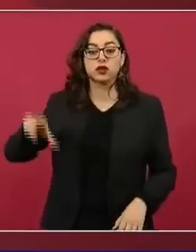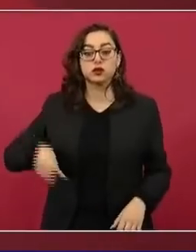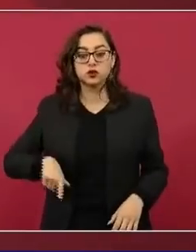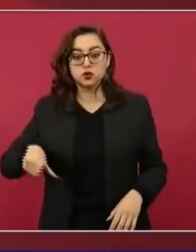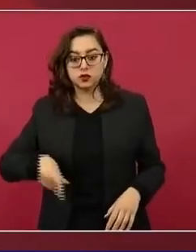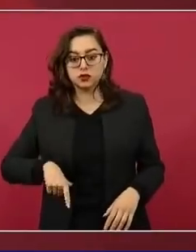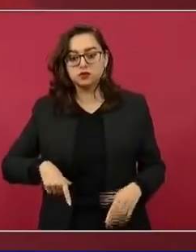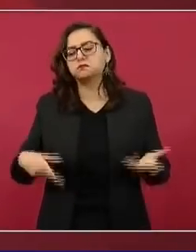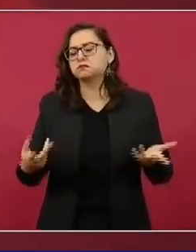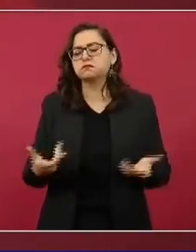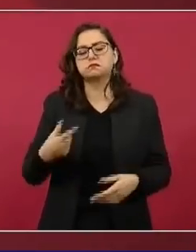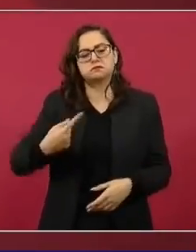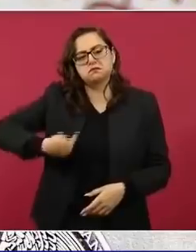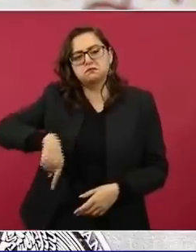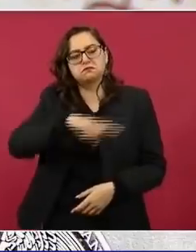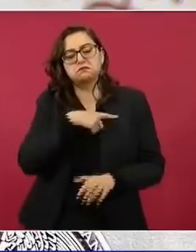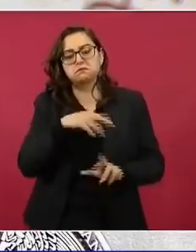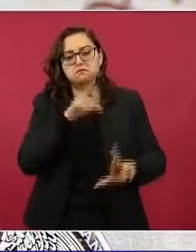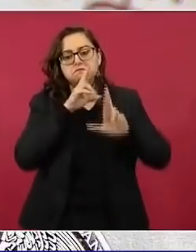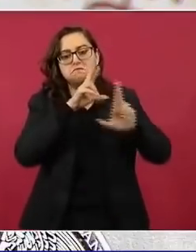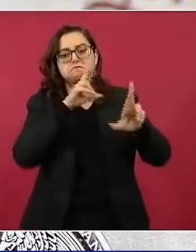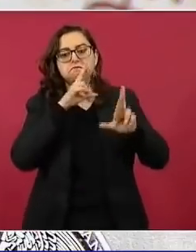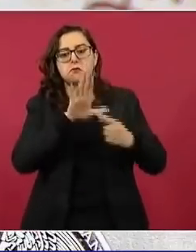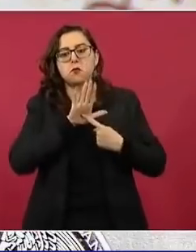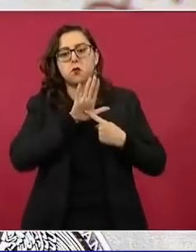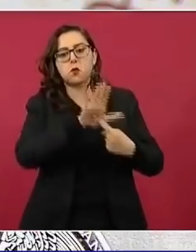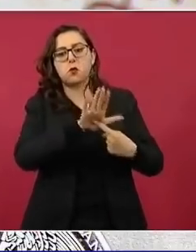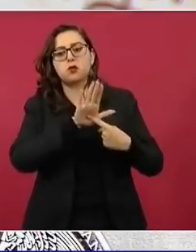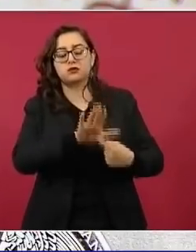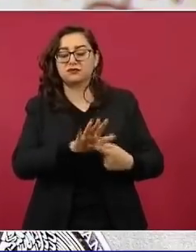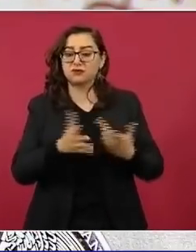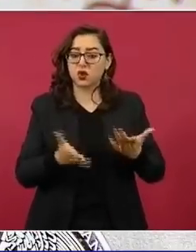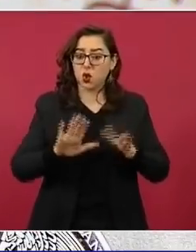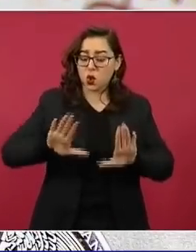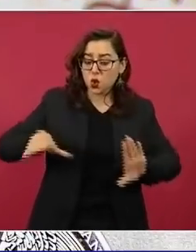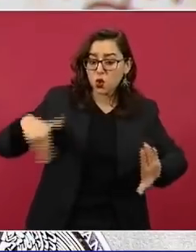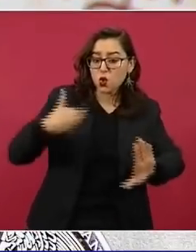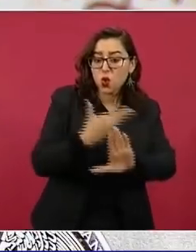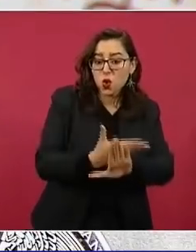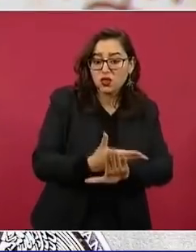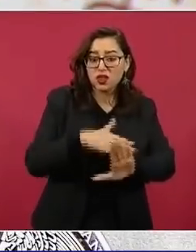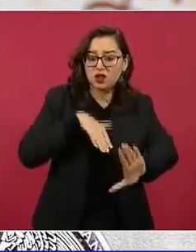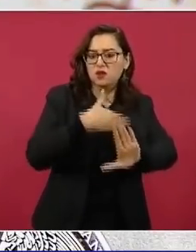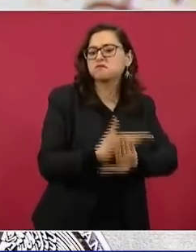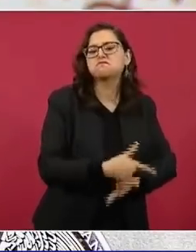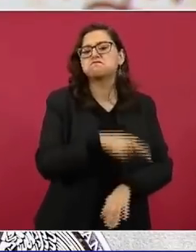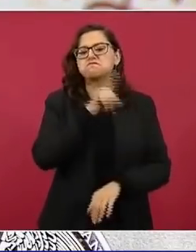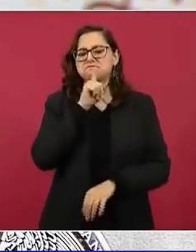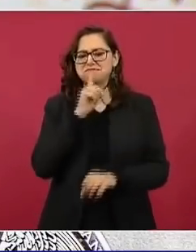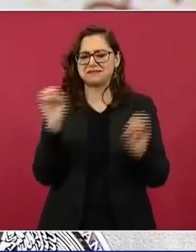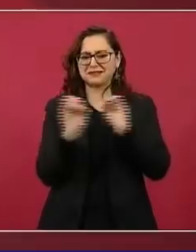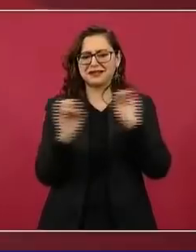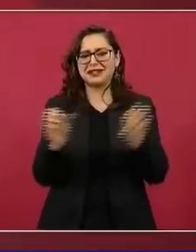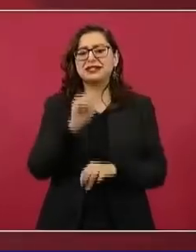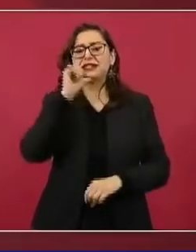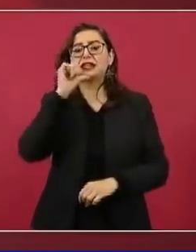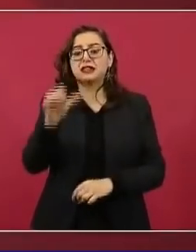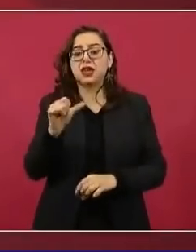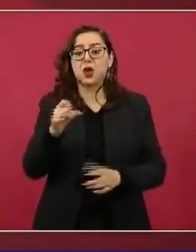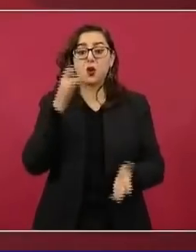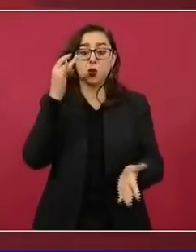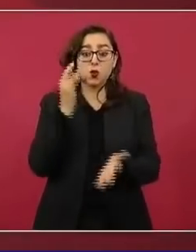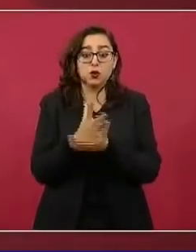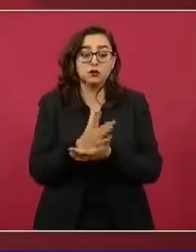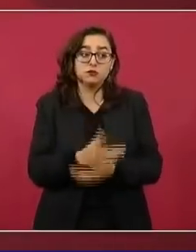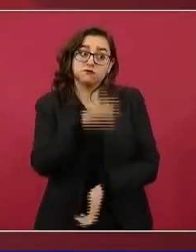estigmatiza a medios ni a periodistas, sólo se citan las mentiras y exponen a los replicadores de